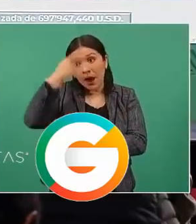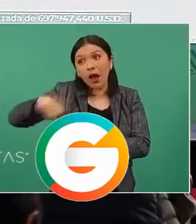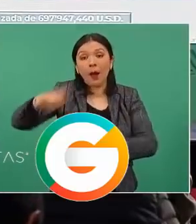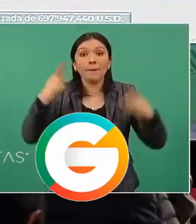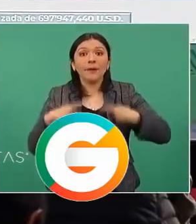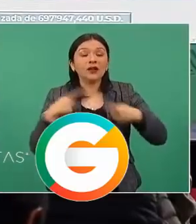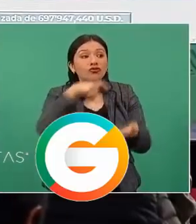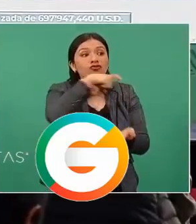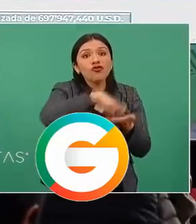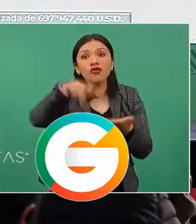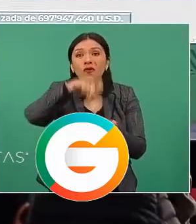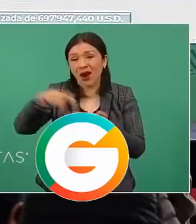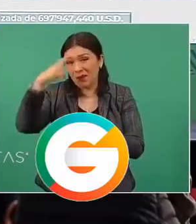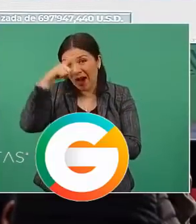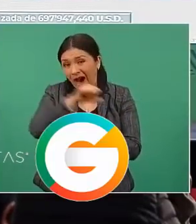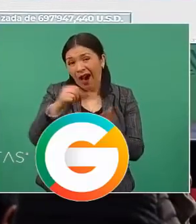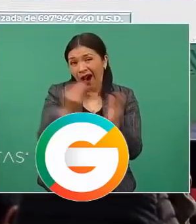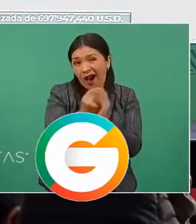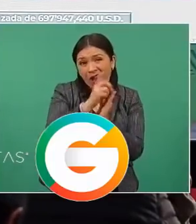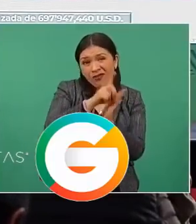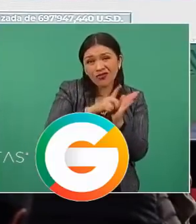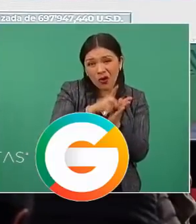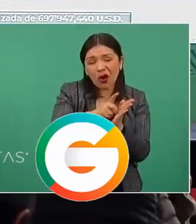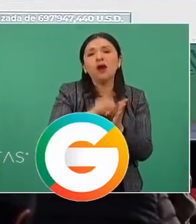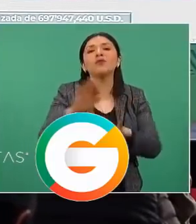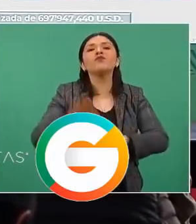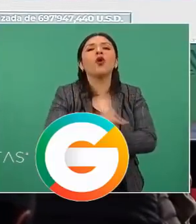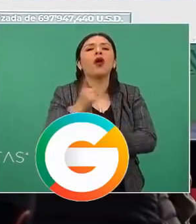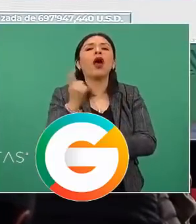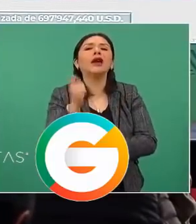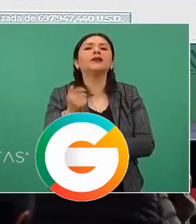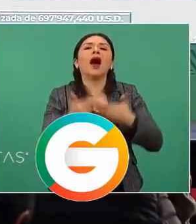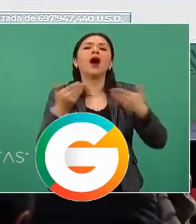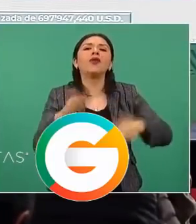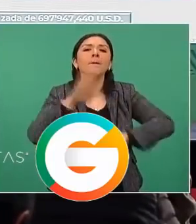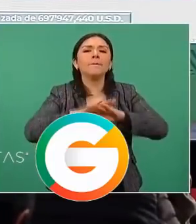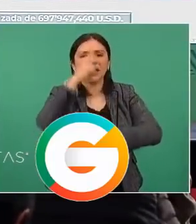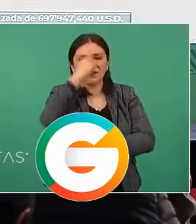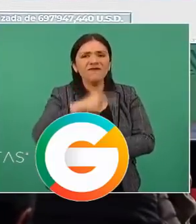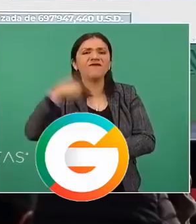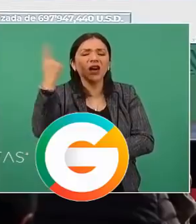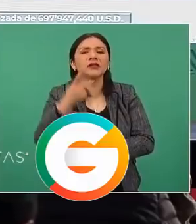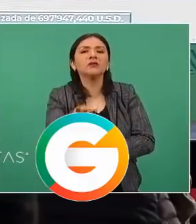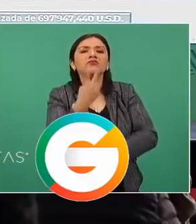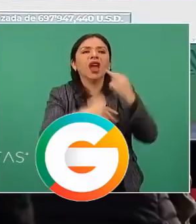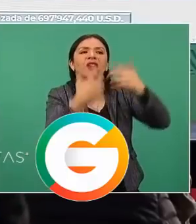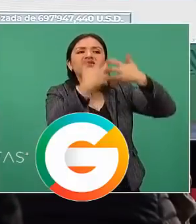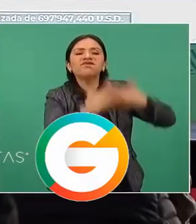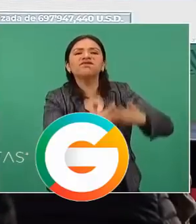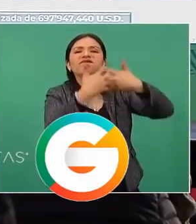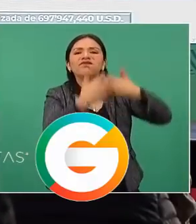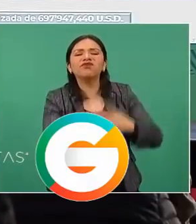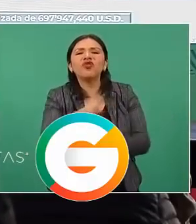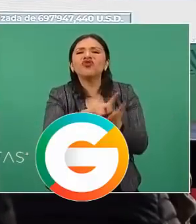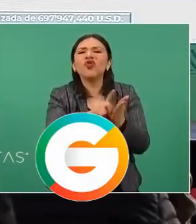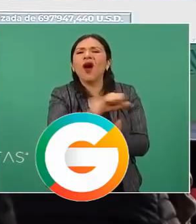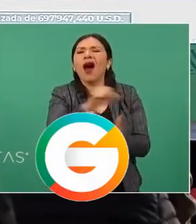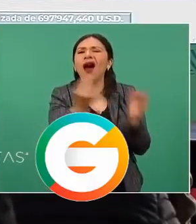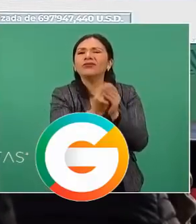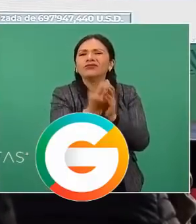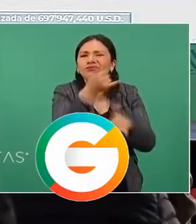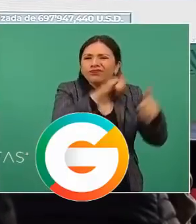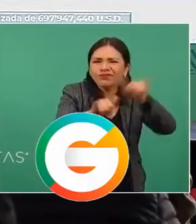mercados de droga por esa facilidad de producir drogas sintéticas.